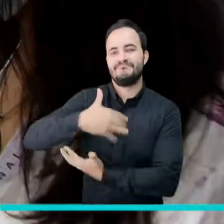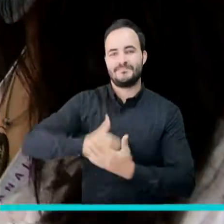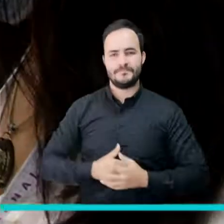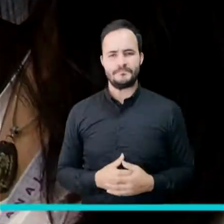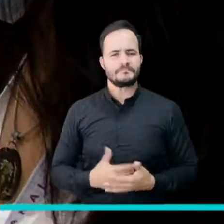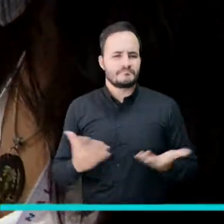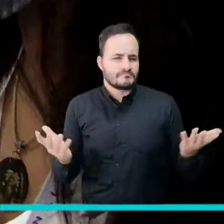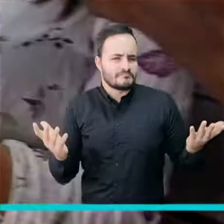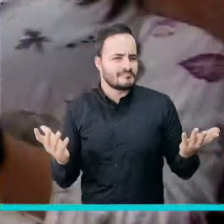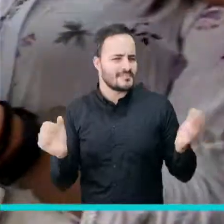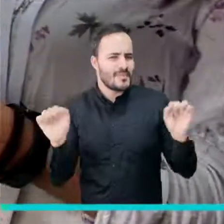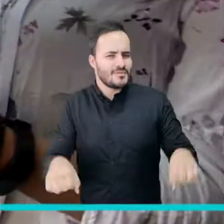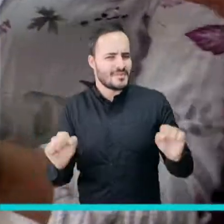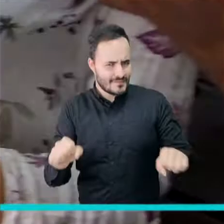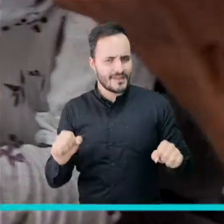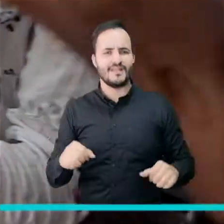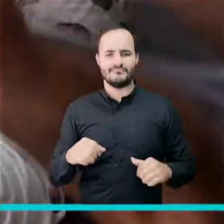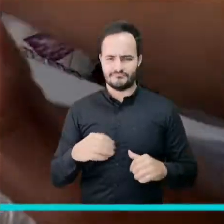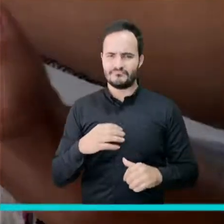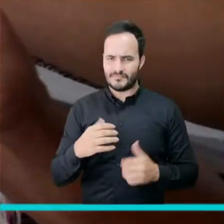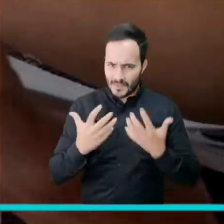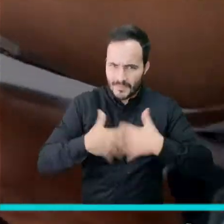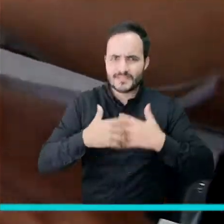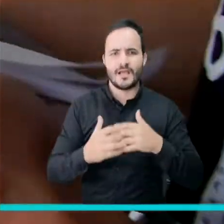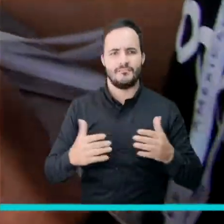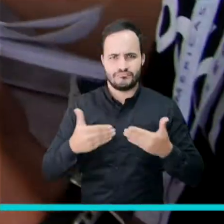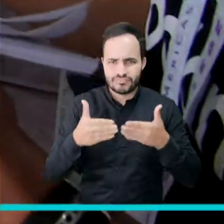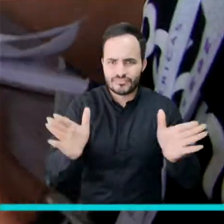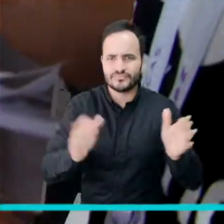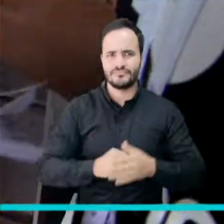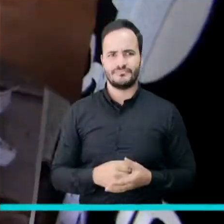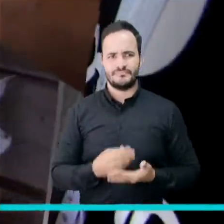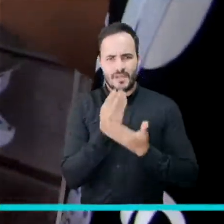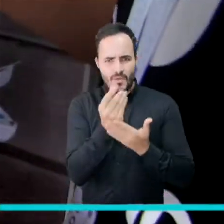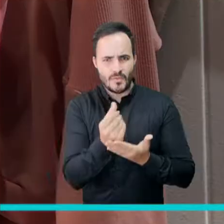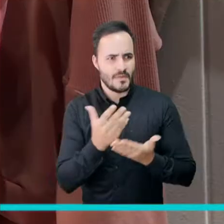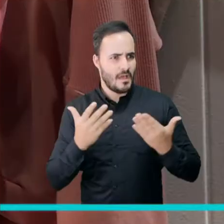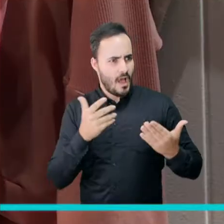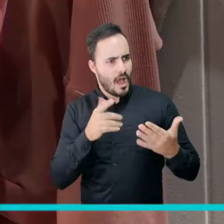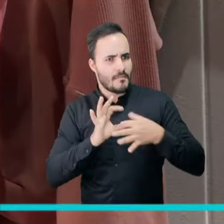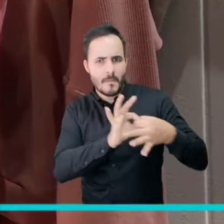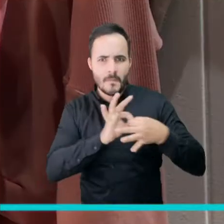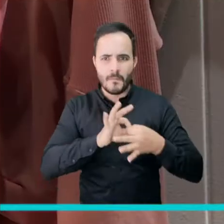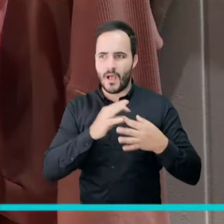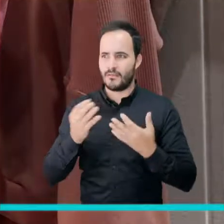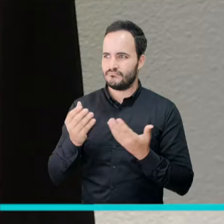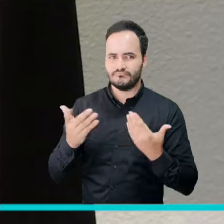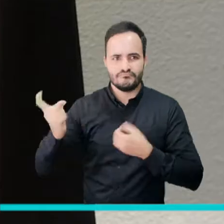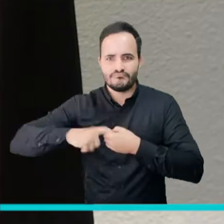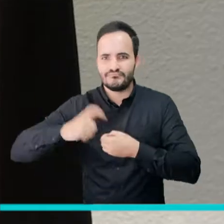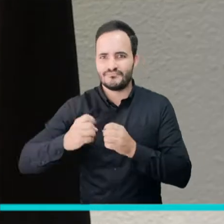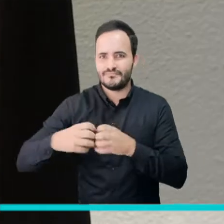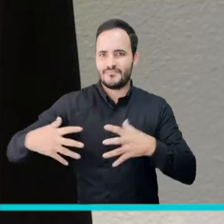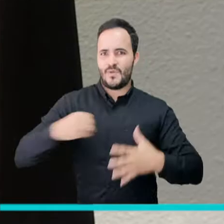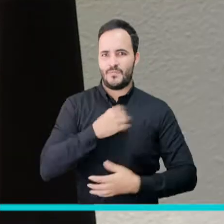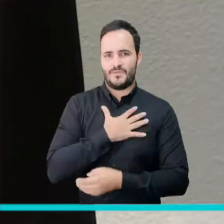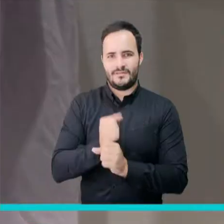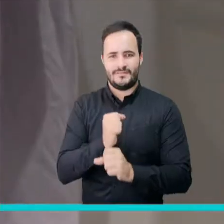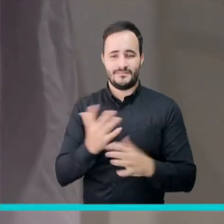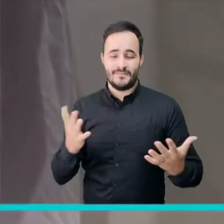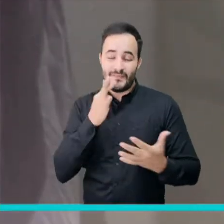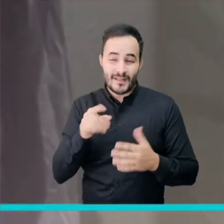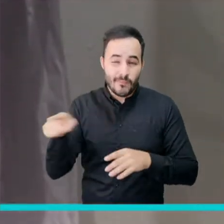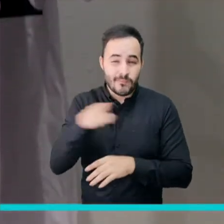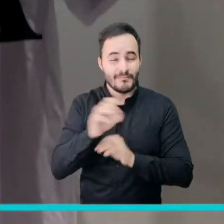podemos hacer empresa, sí podemos ayudar con la economía, sí podemos crear empleos. Entonces, a los